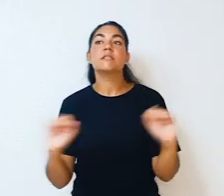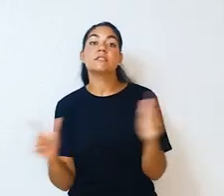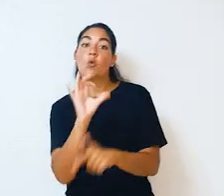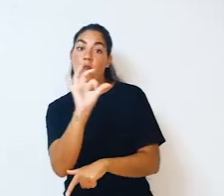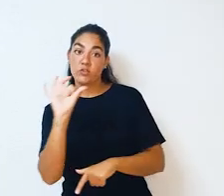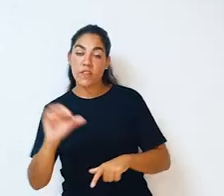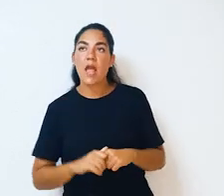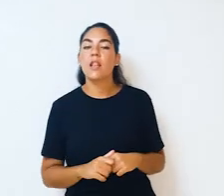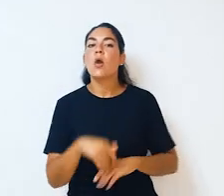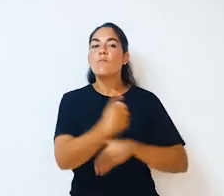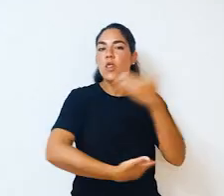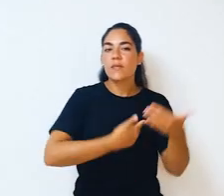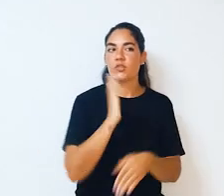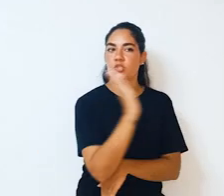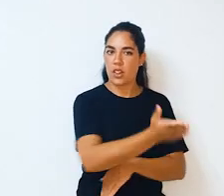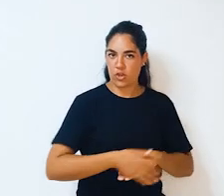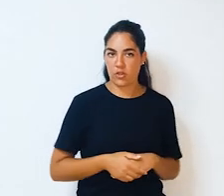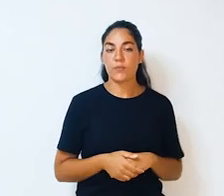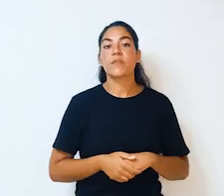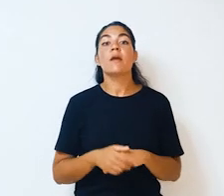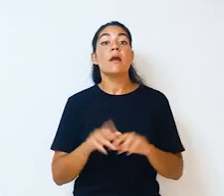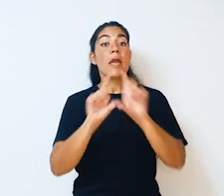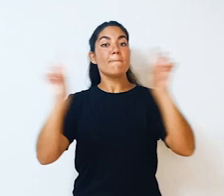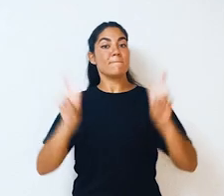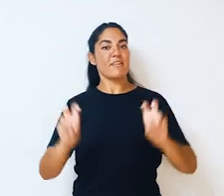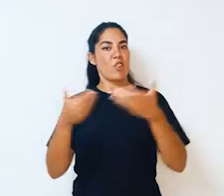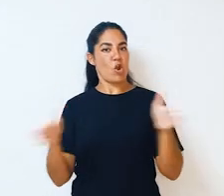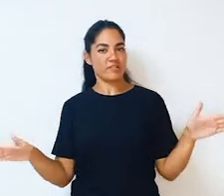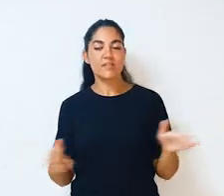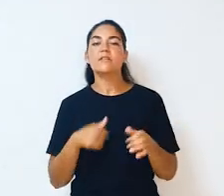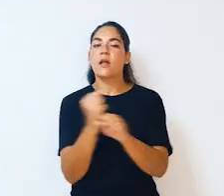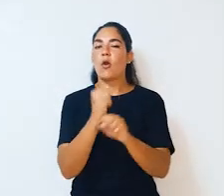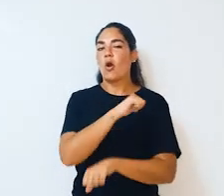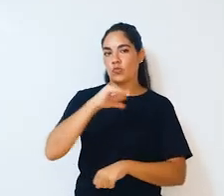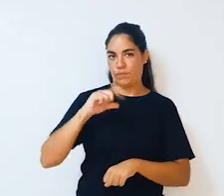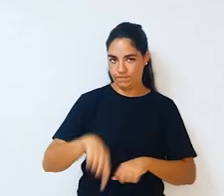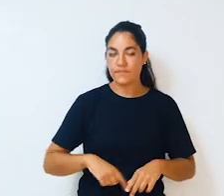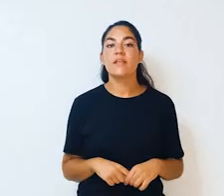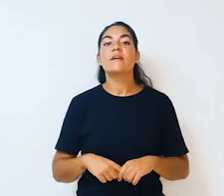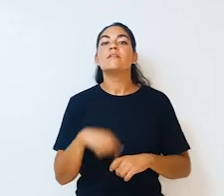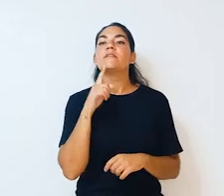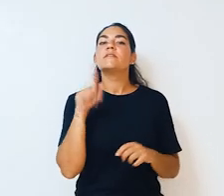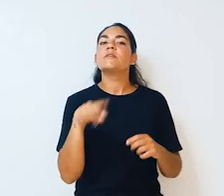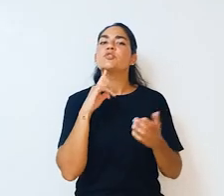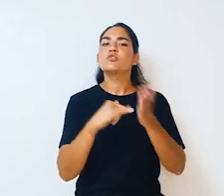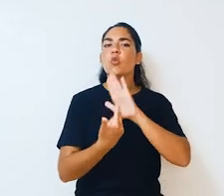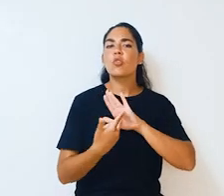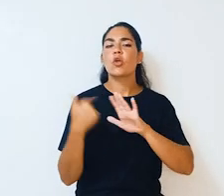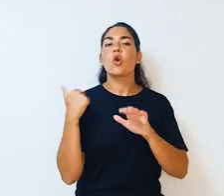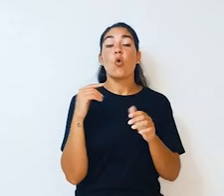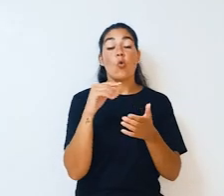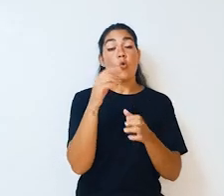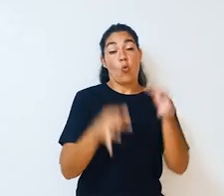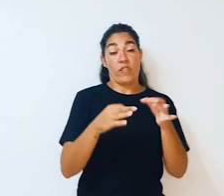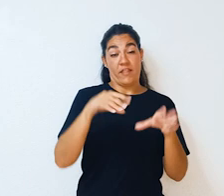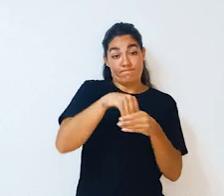relaciones laborales especiales, seguridad social, procedimiento sancionador, emprendedores y trabajo autónomo,